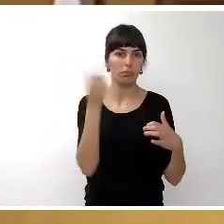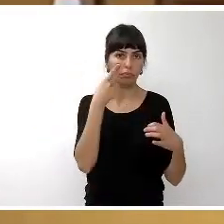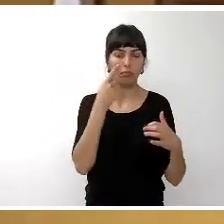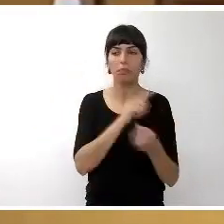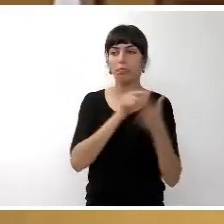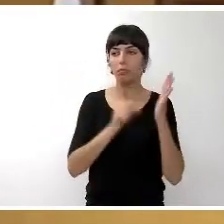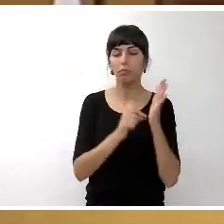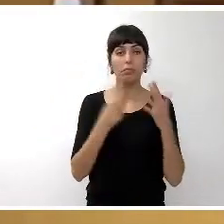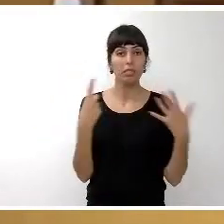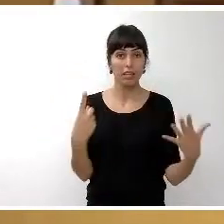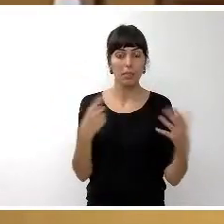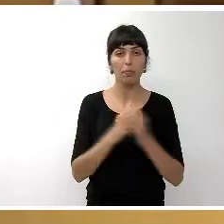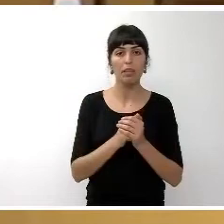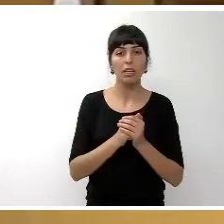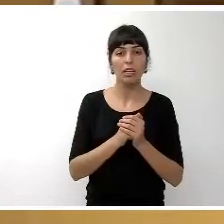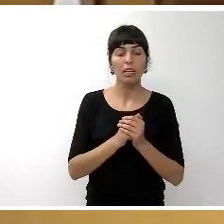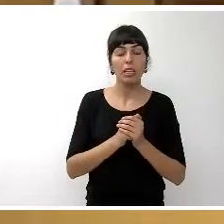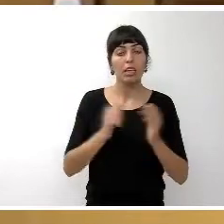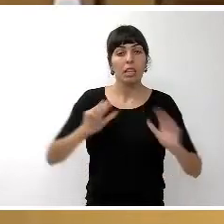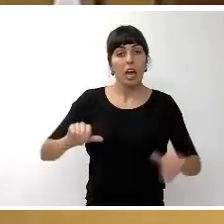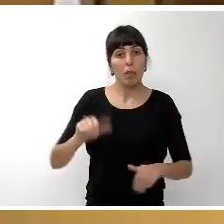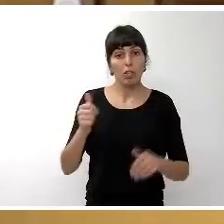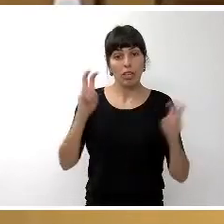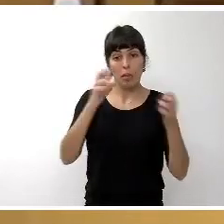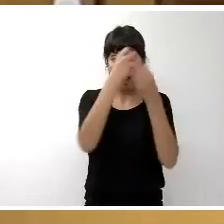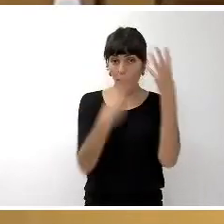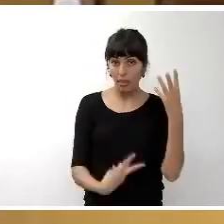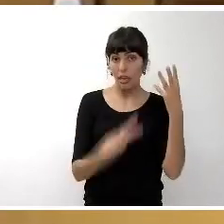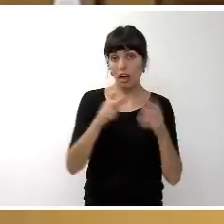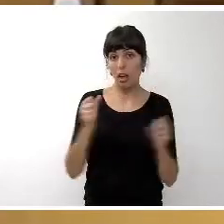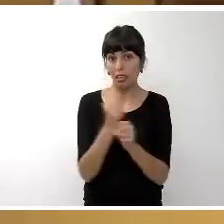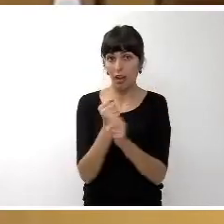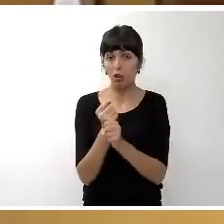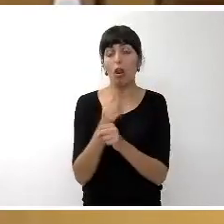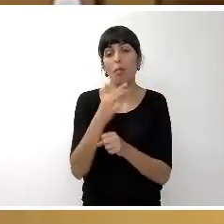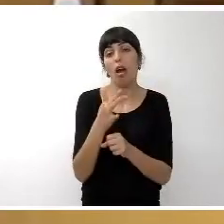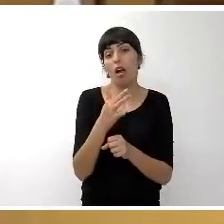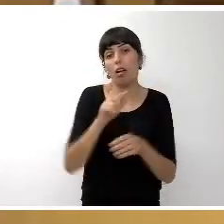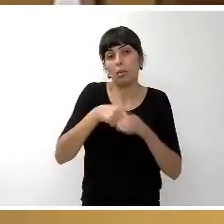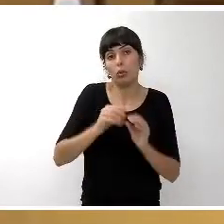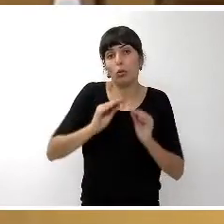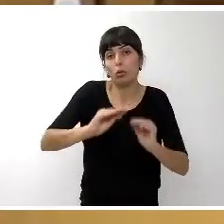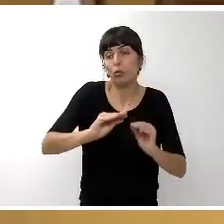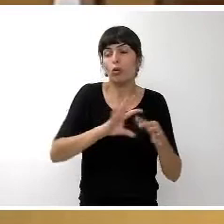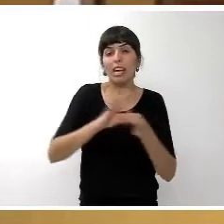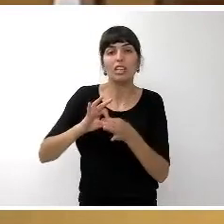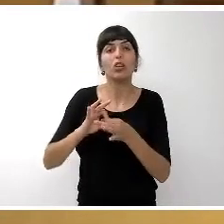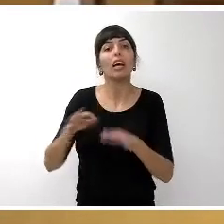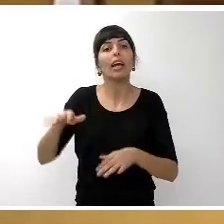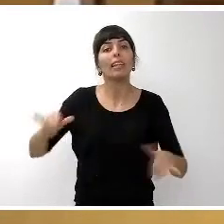Punto número 6. Aprobación de la plantilla y catálogo de puestos de trabajo de la entidad pública empresarial Tenerife Espacio de las Artes para el ejercicio 2016.